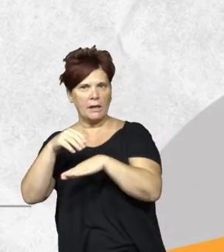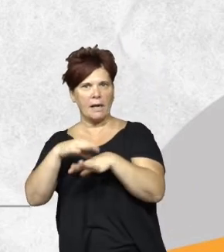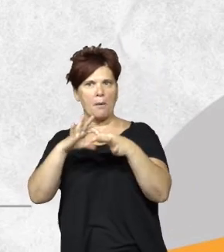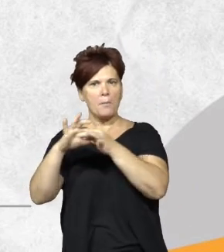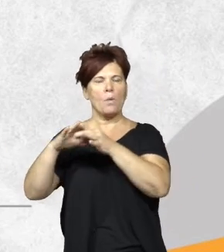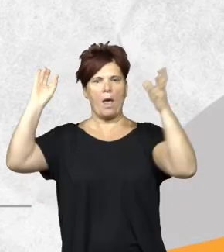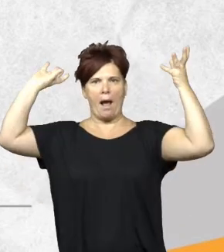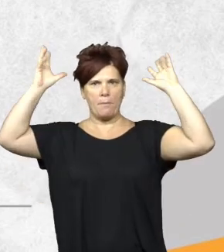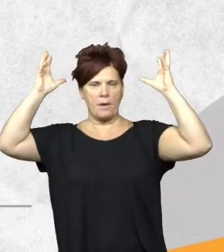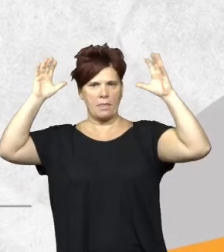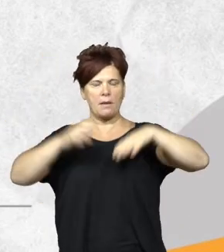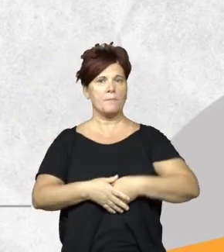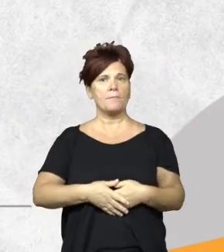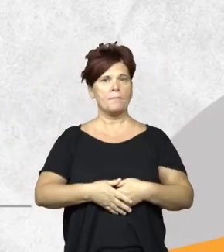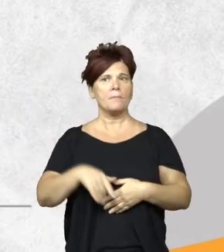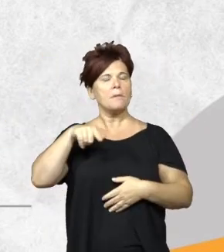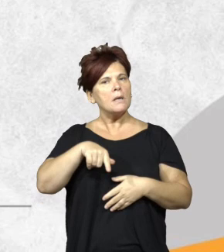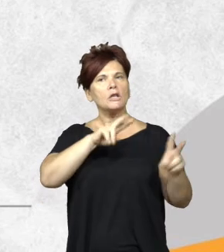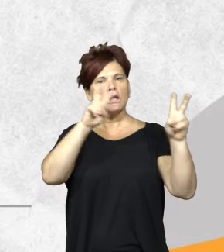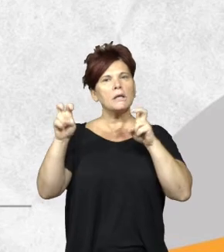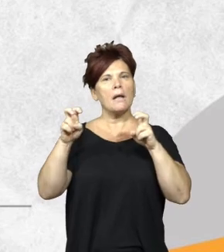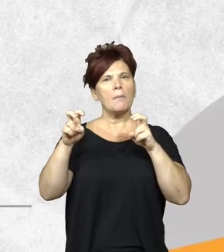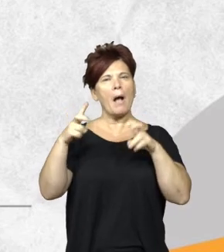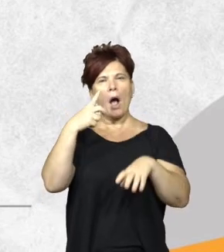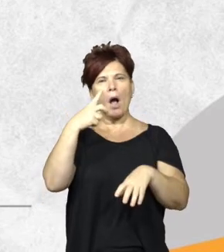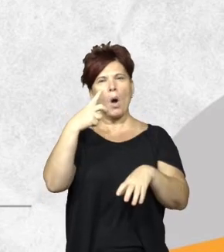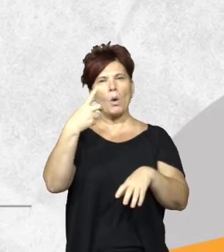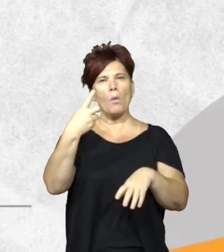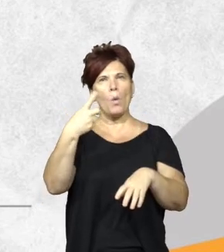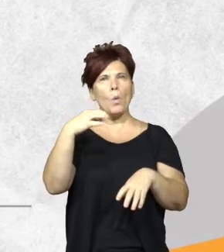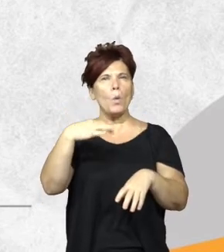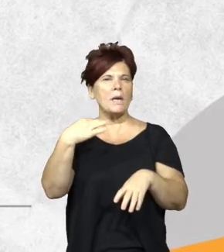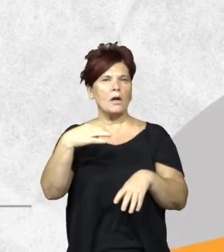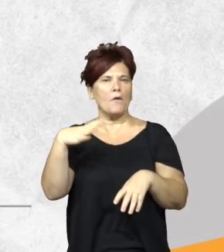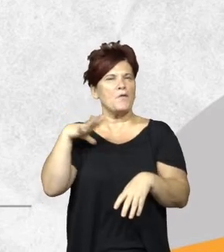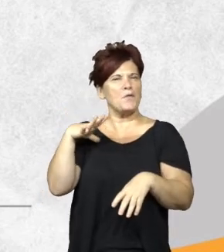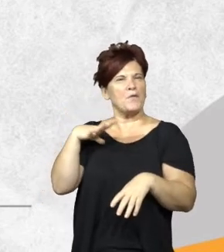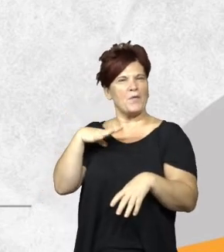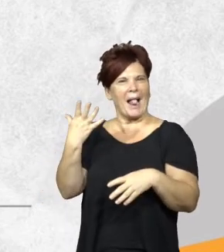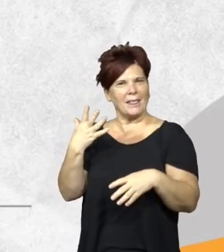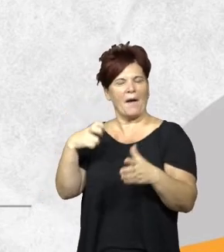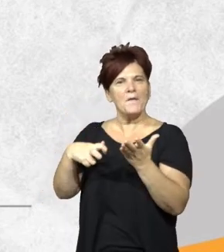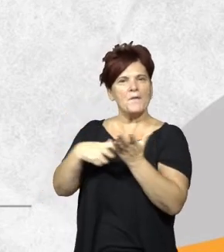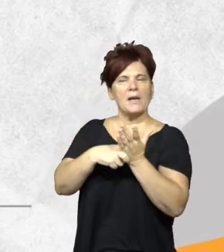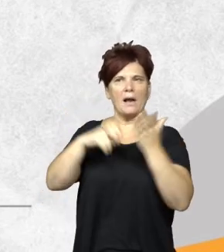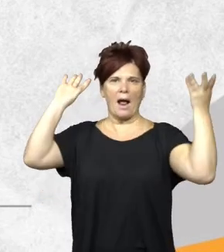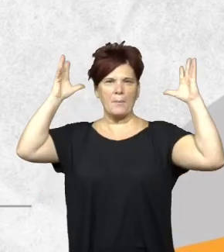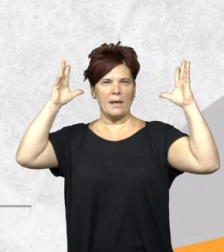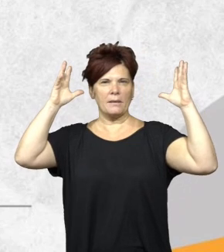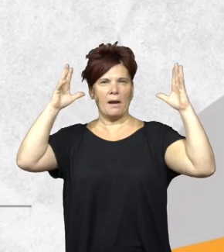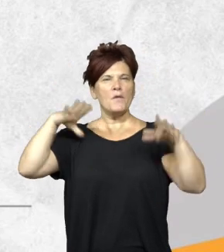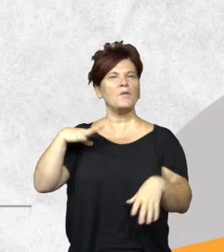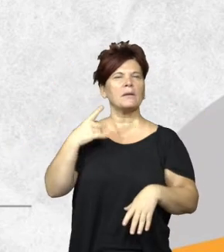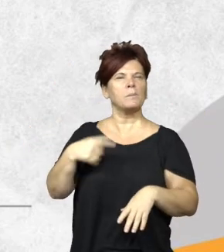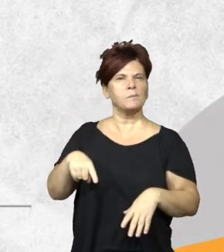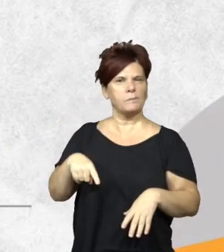cuestión ambiental en estas cuestiones lo único que nos quedó afuera por hacer celo en fiscalización ambiental es